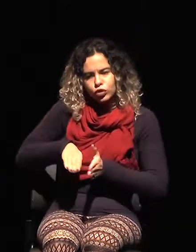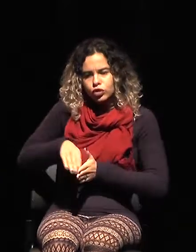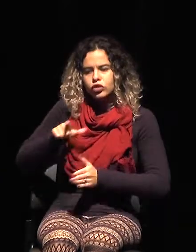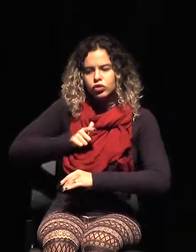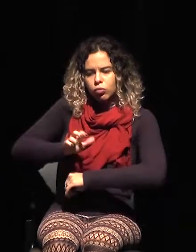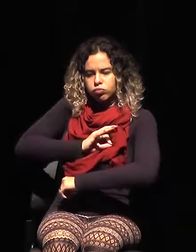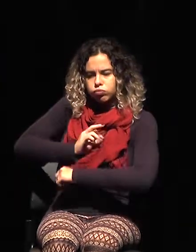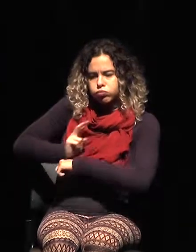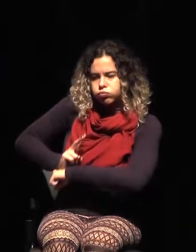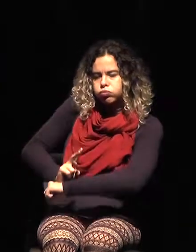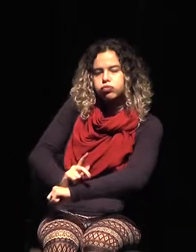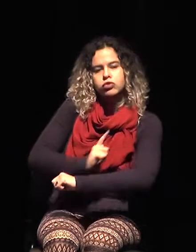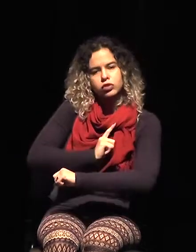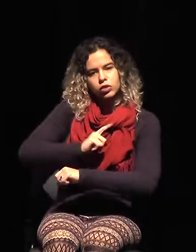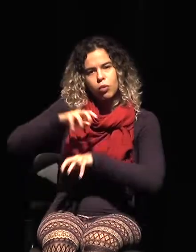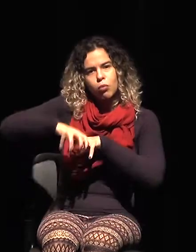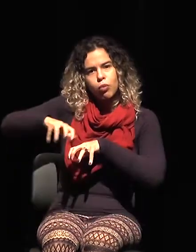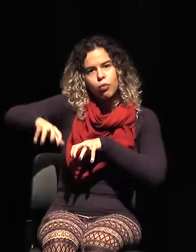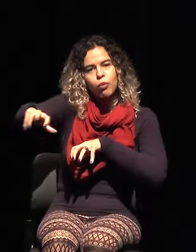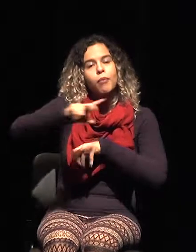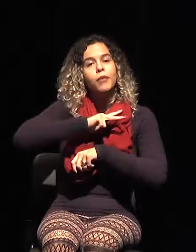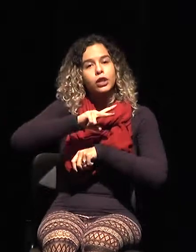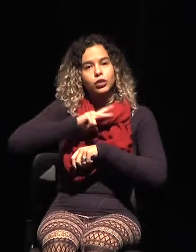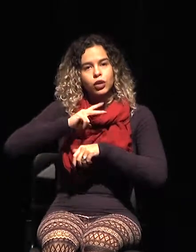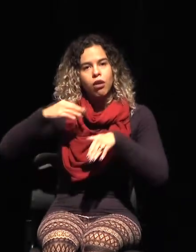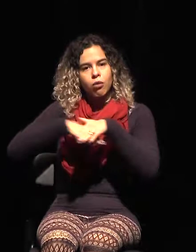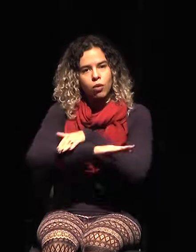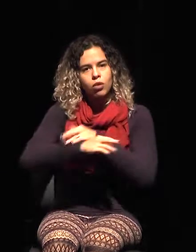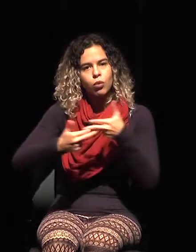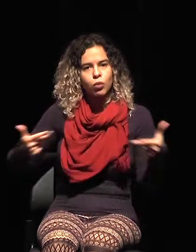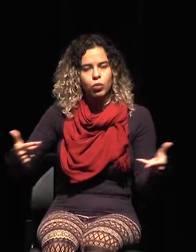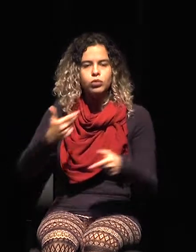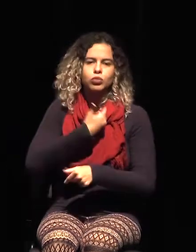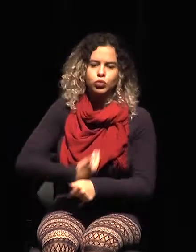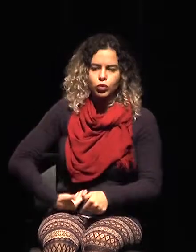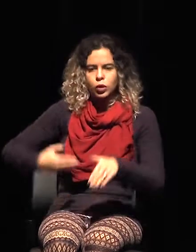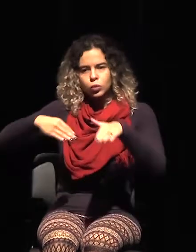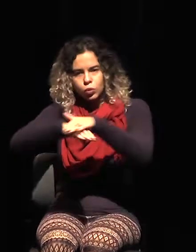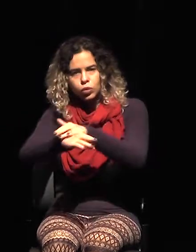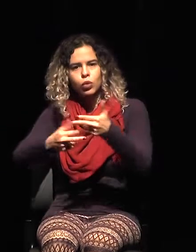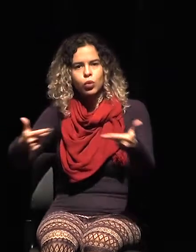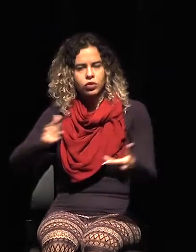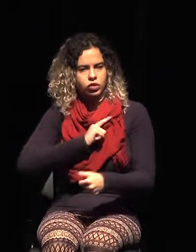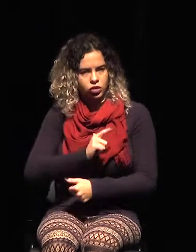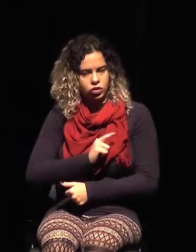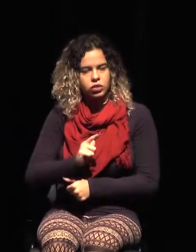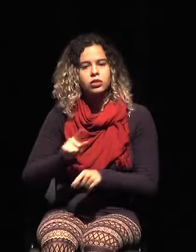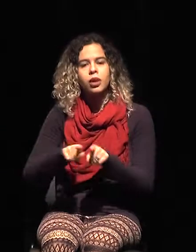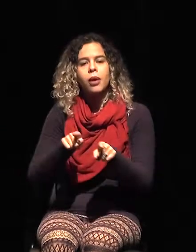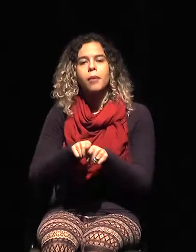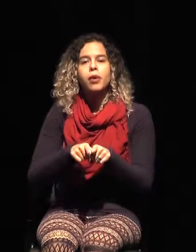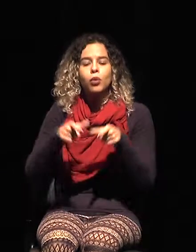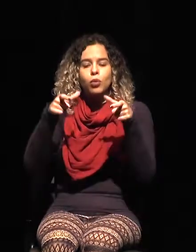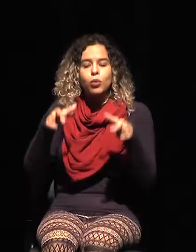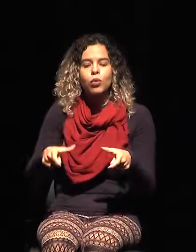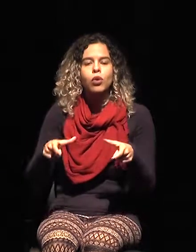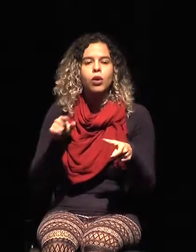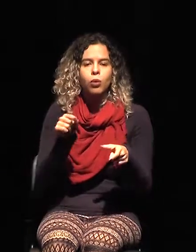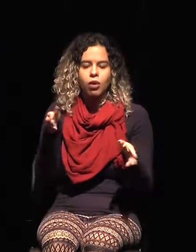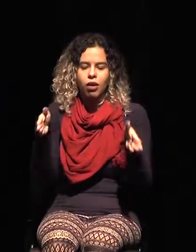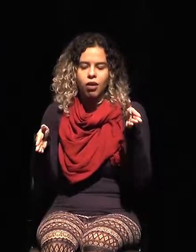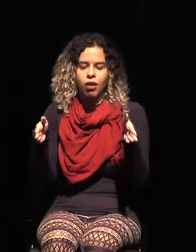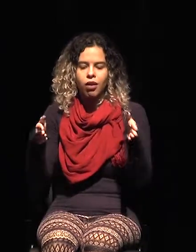zonas francas, puertos, almacenes particulares y públicos, y gran facilidad